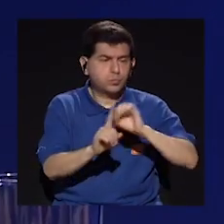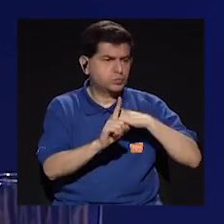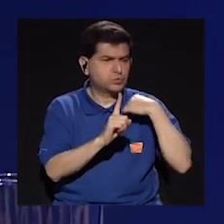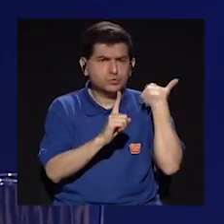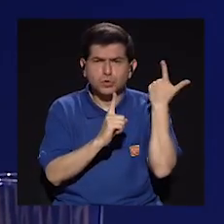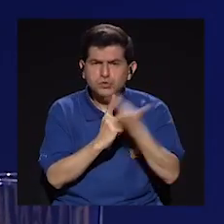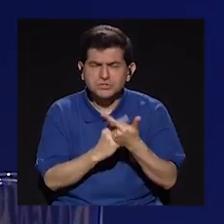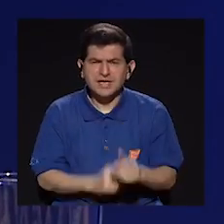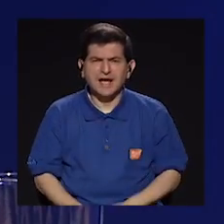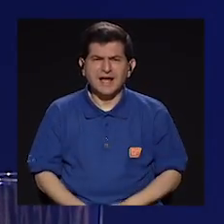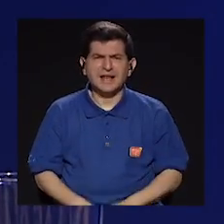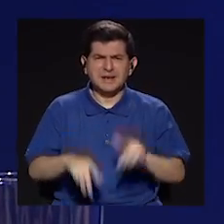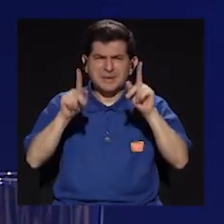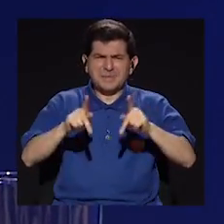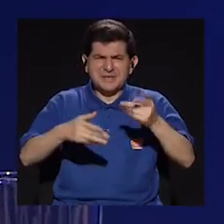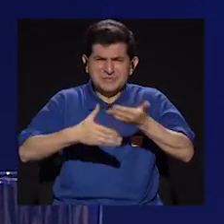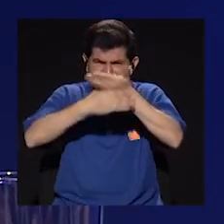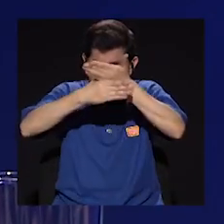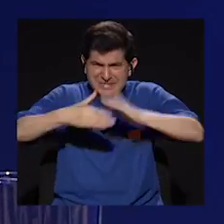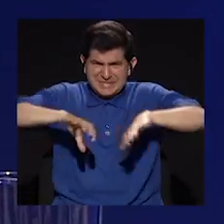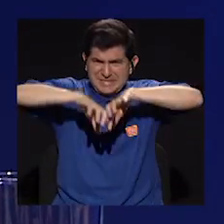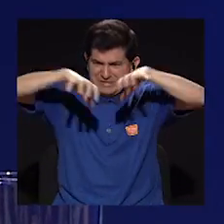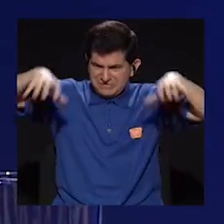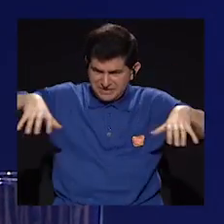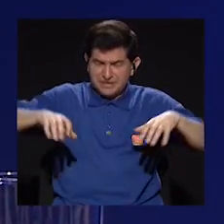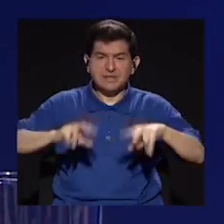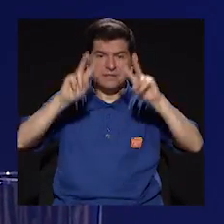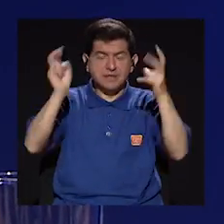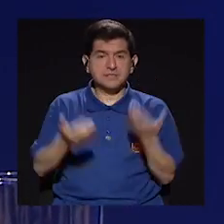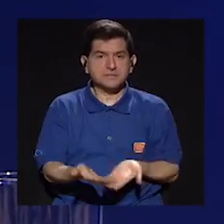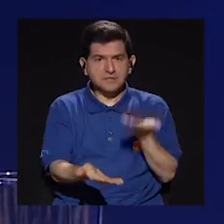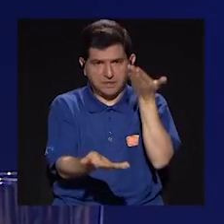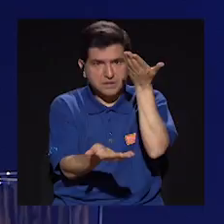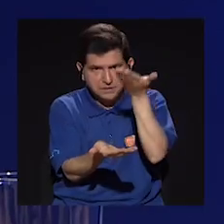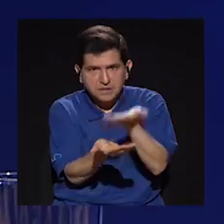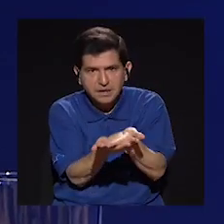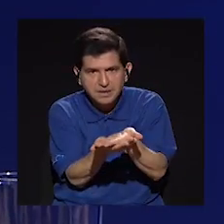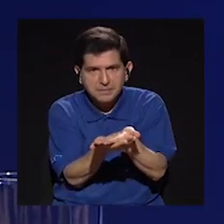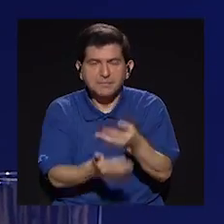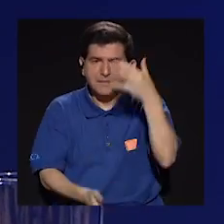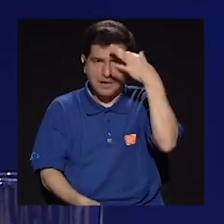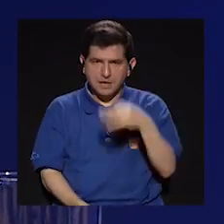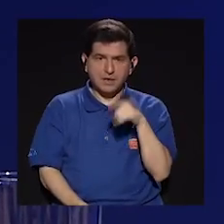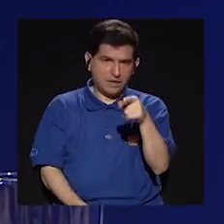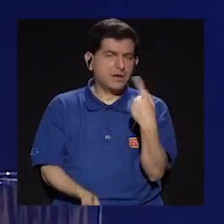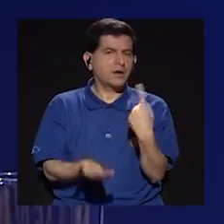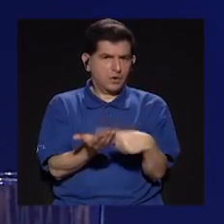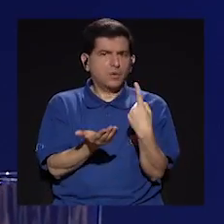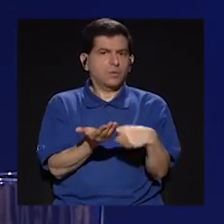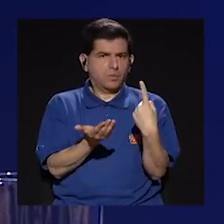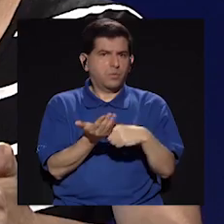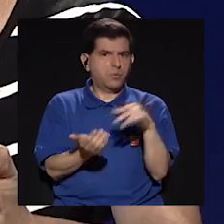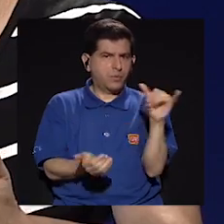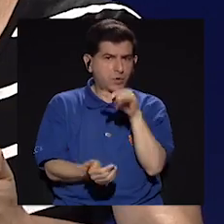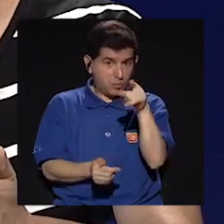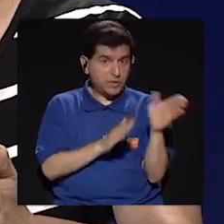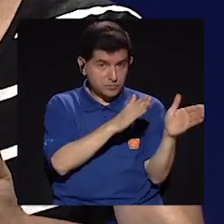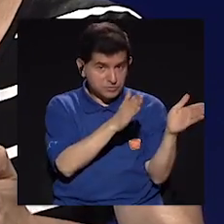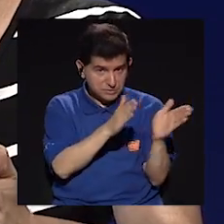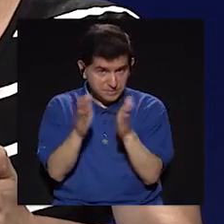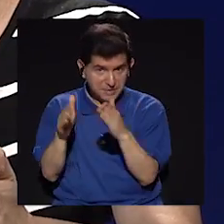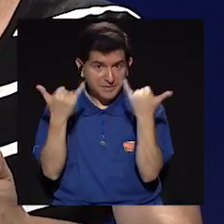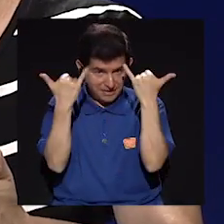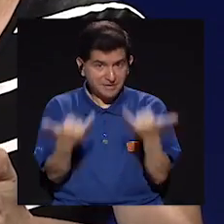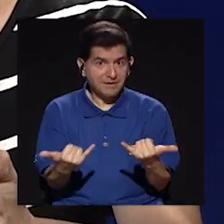social, hay mucha polarización y por los temas que plantea, creo que dará de qué hablar. ¿Estás también como